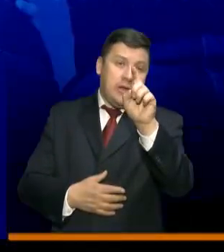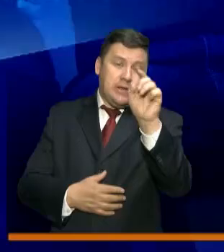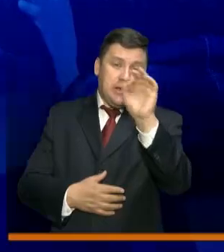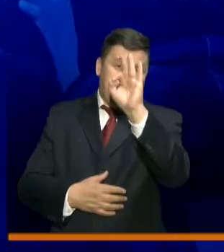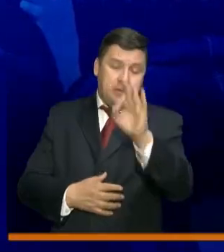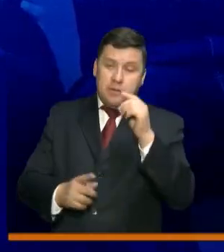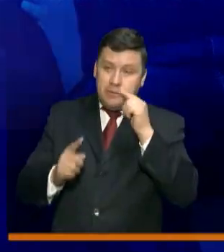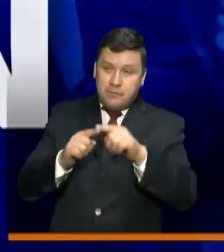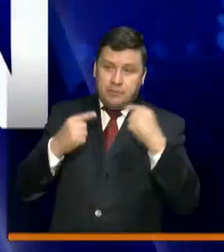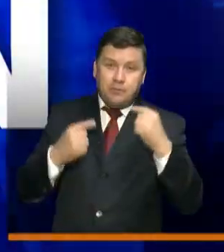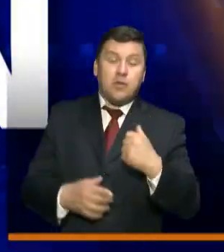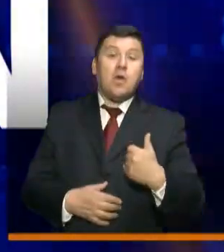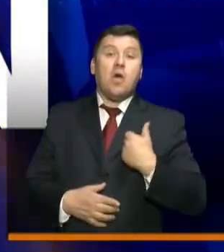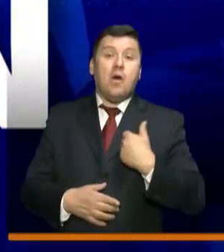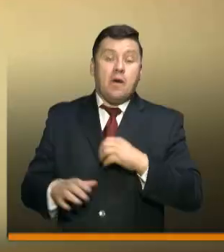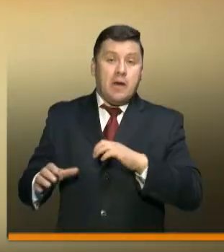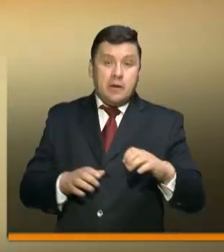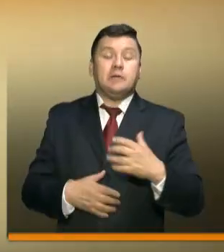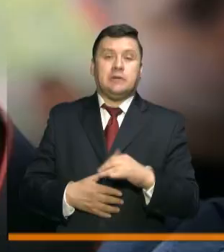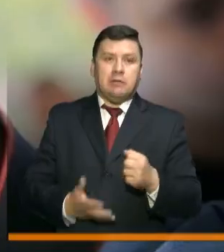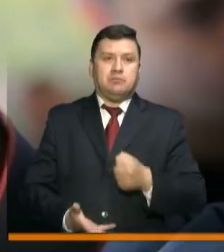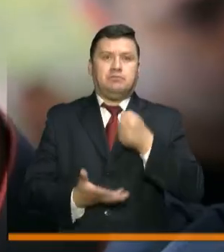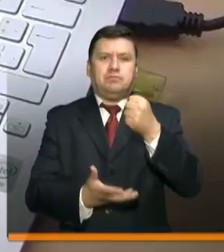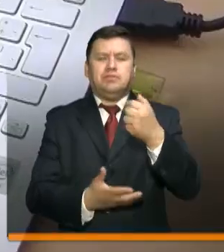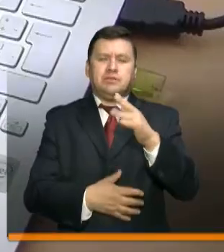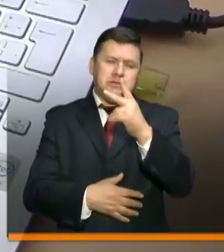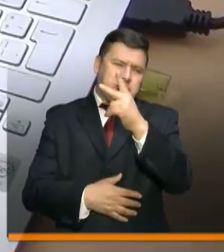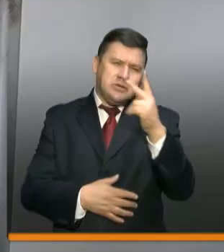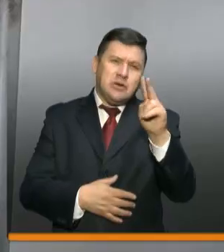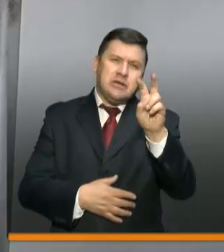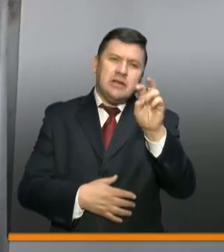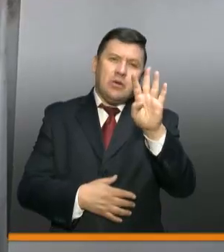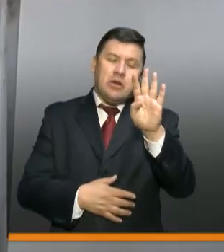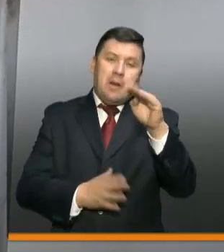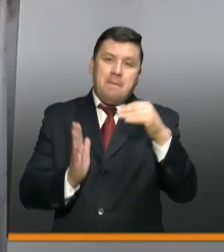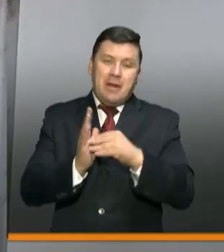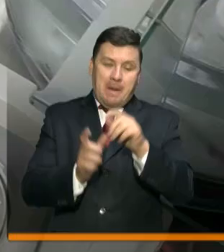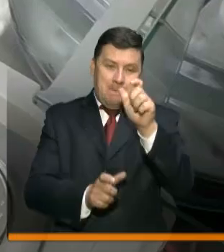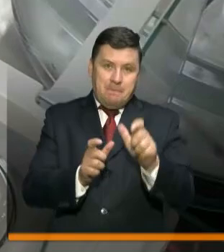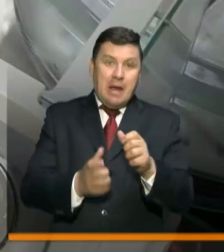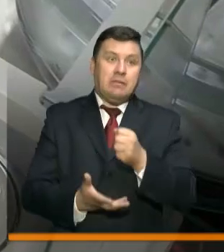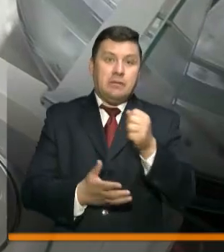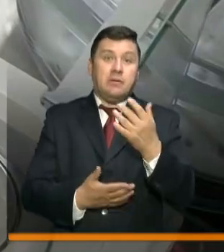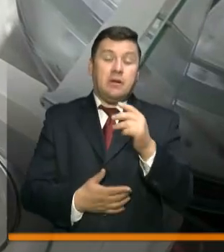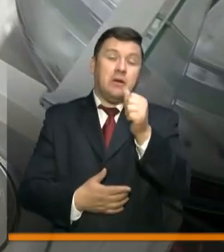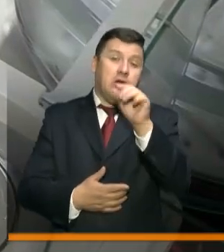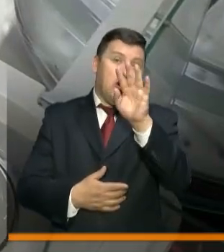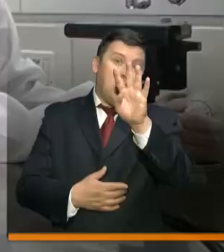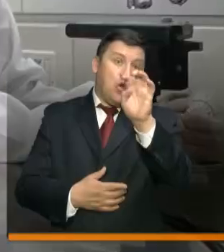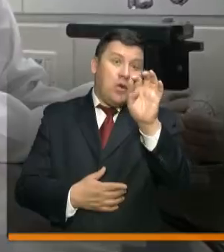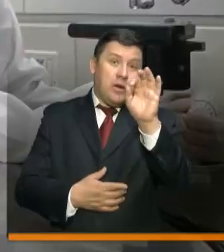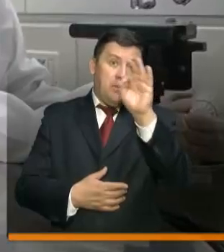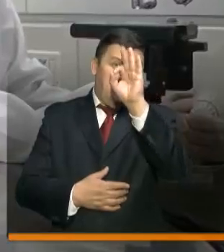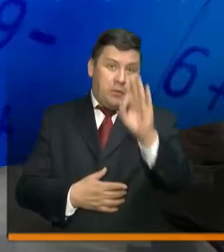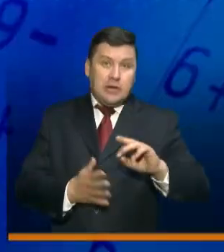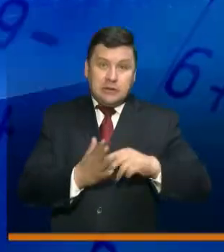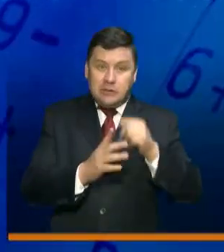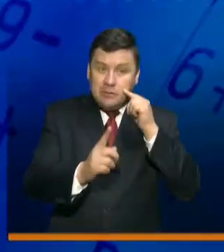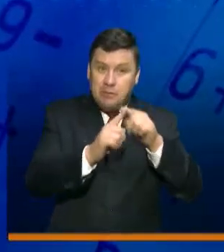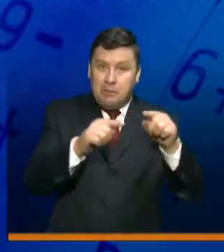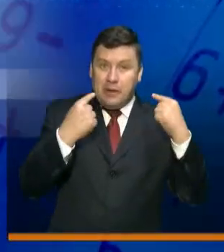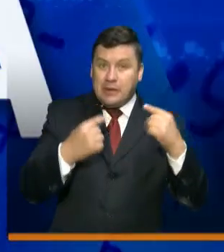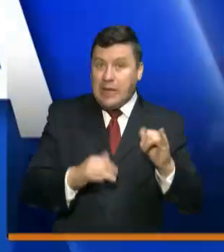meta. Jóvenes en acción. Se han beneficiado más de 274.000 jóvenes, llegando al 99% de la meta.